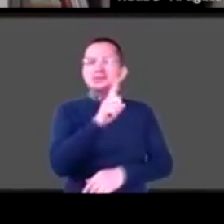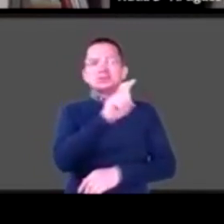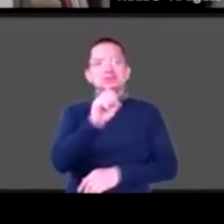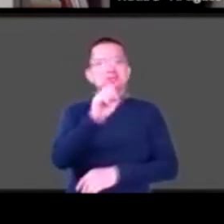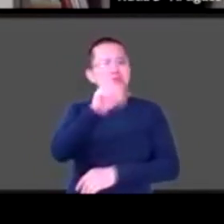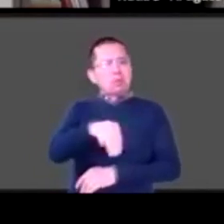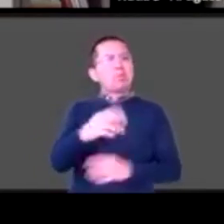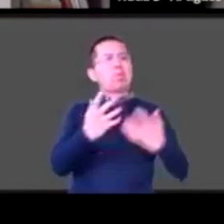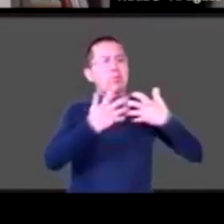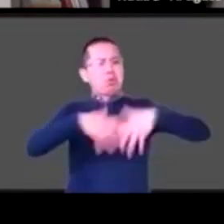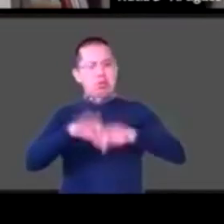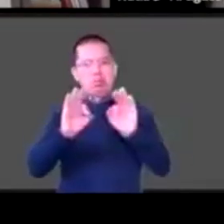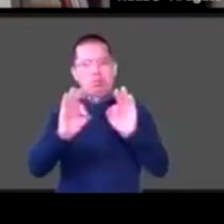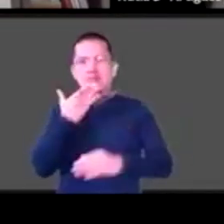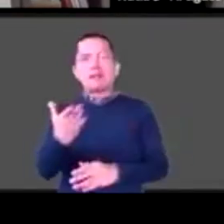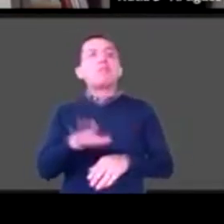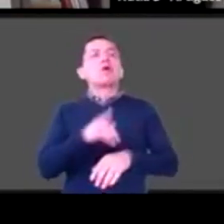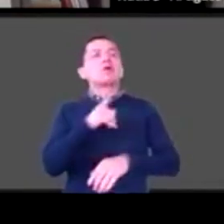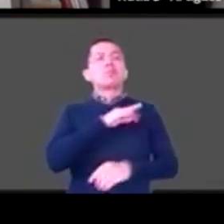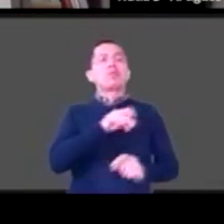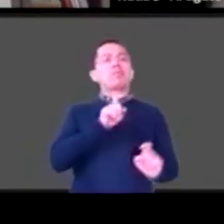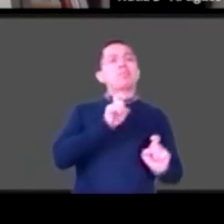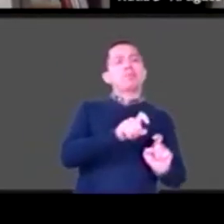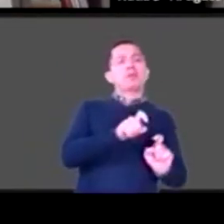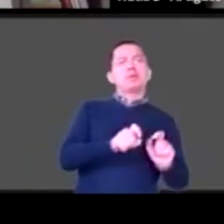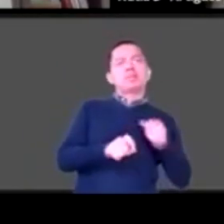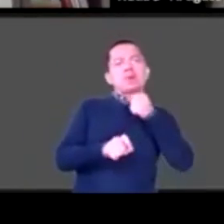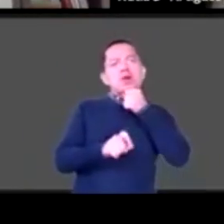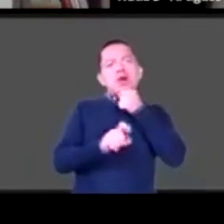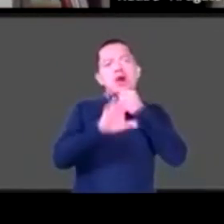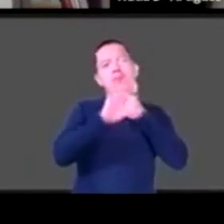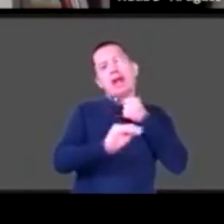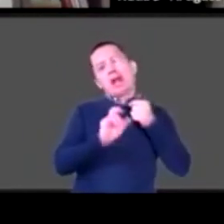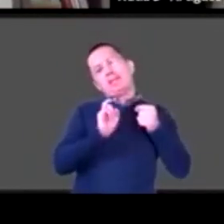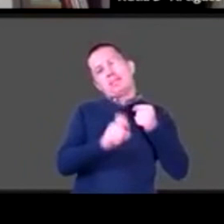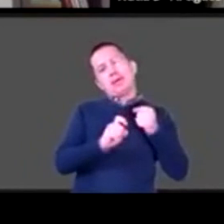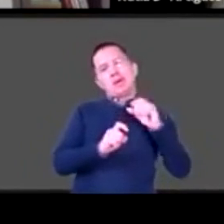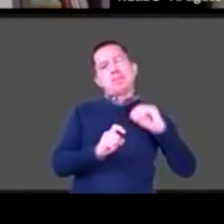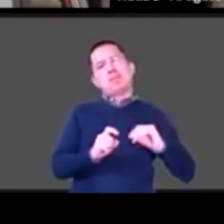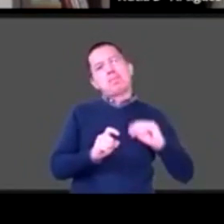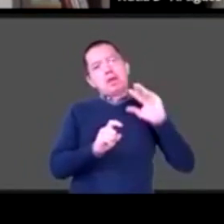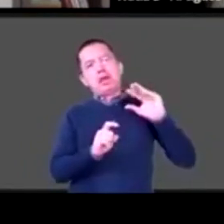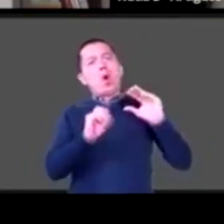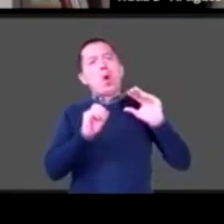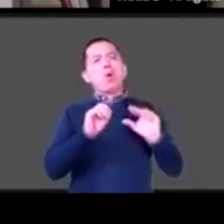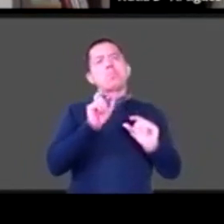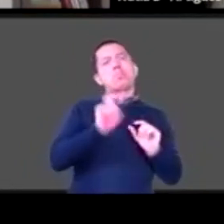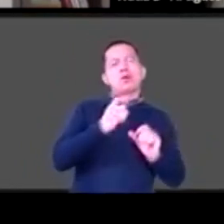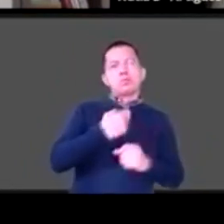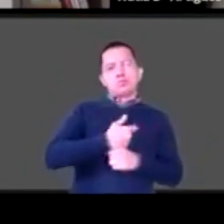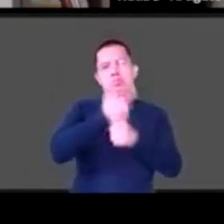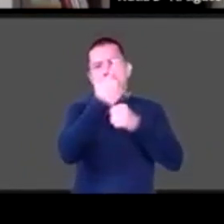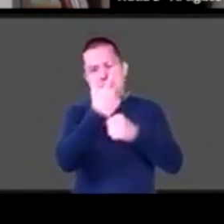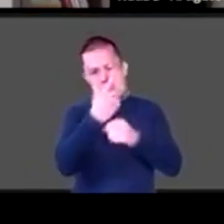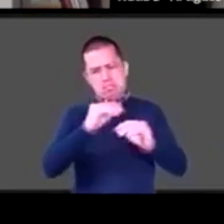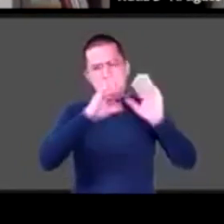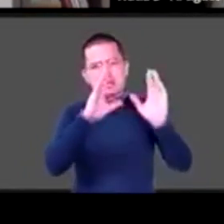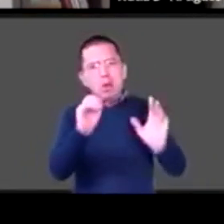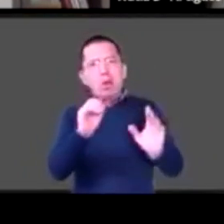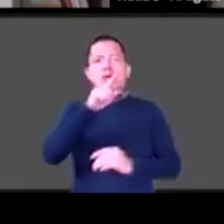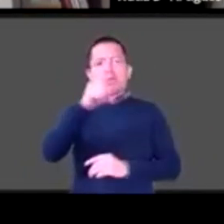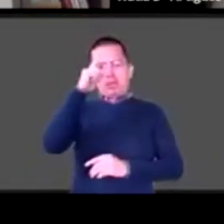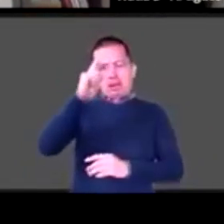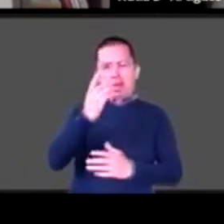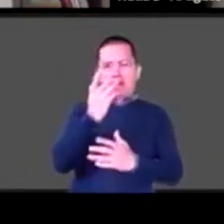participar, apagar el micrófono, quitar el video. Y, bueno, yo agregaría algo más también muy